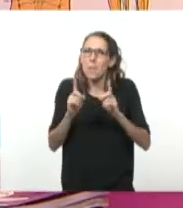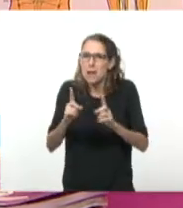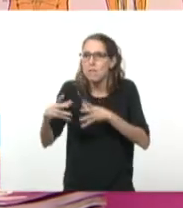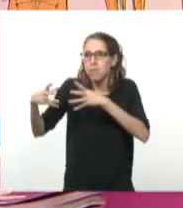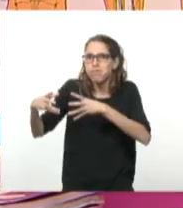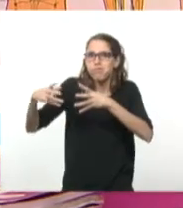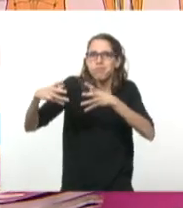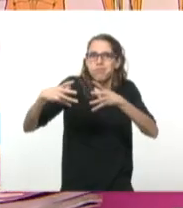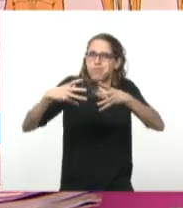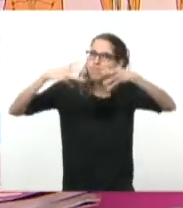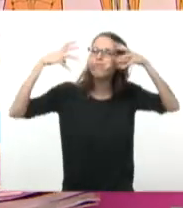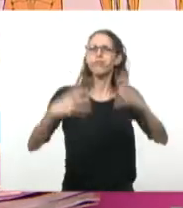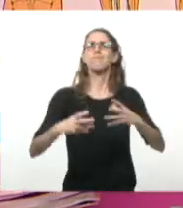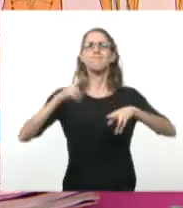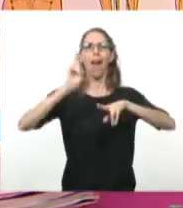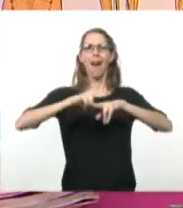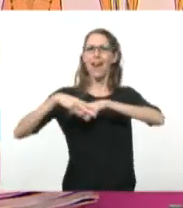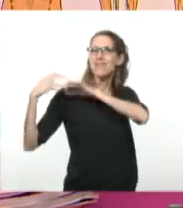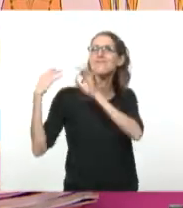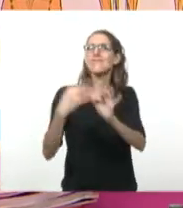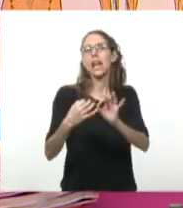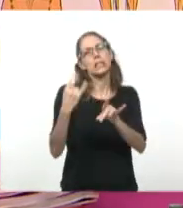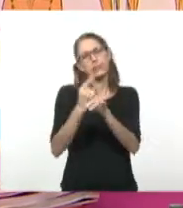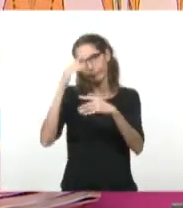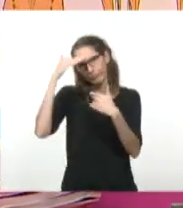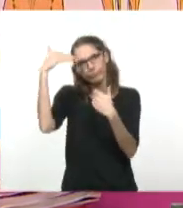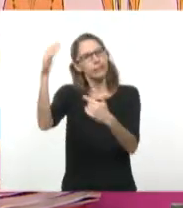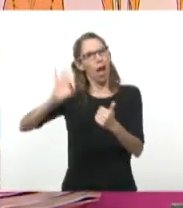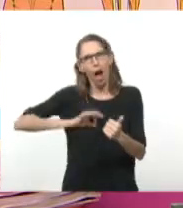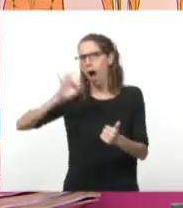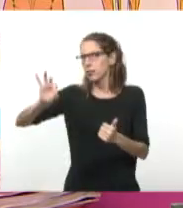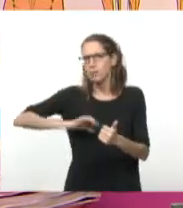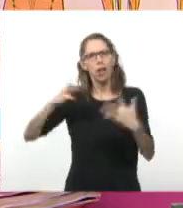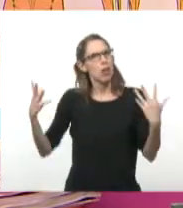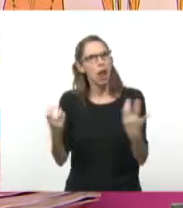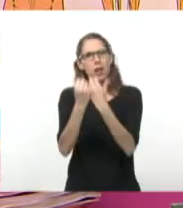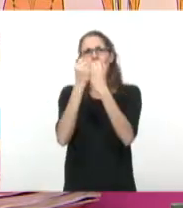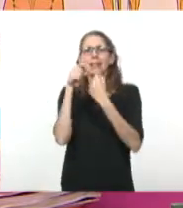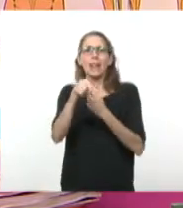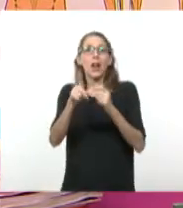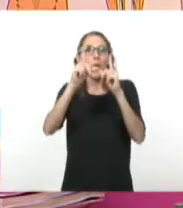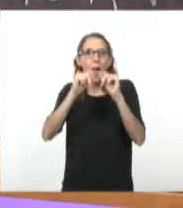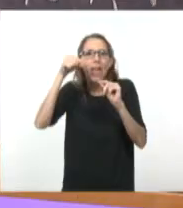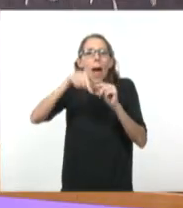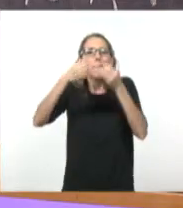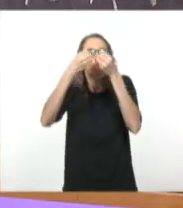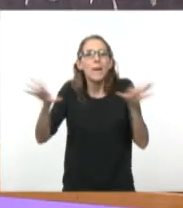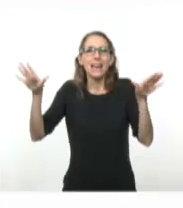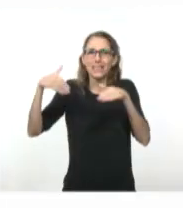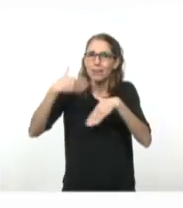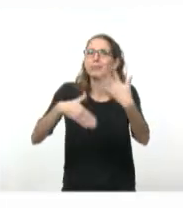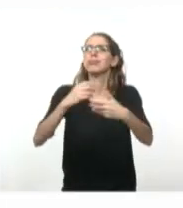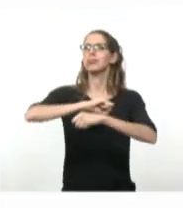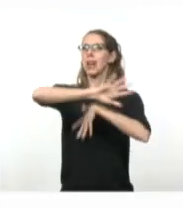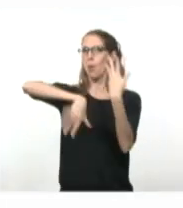ingreso que, bueno, se conmemora año tras año en Cuba como el inicio de la revolución. Bien, lo vemos.